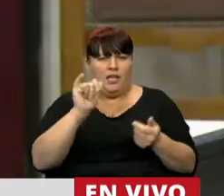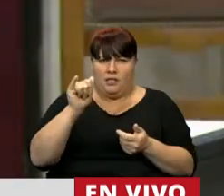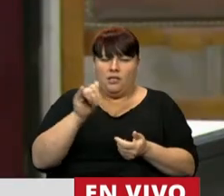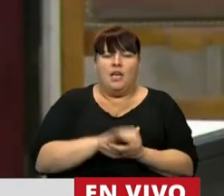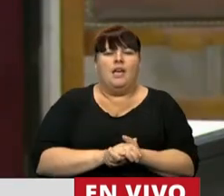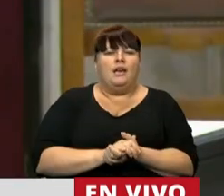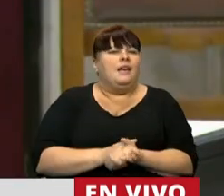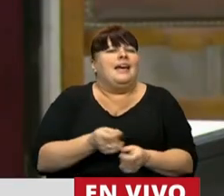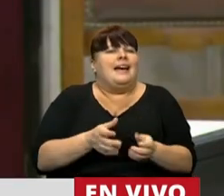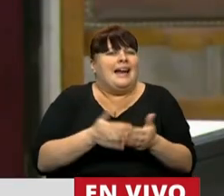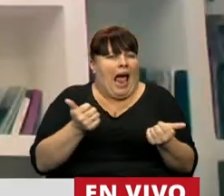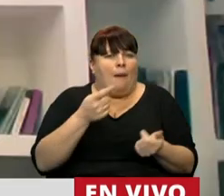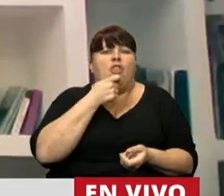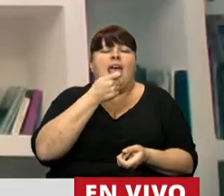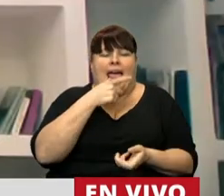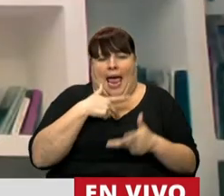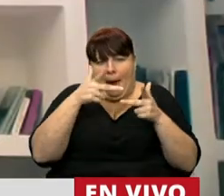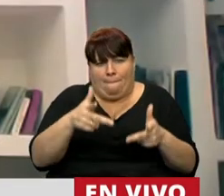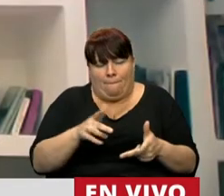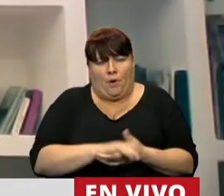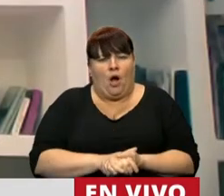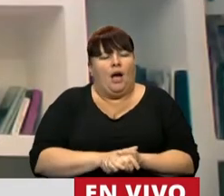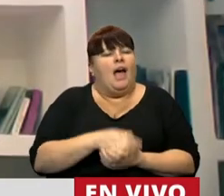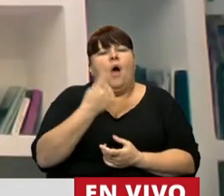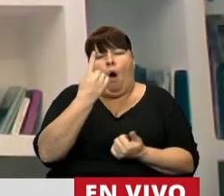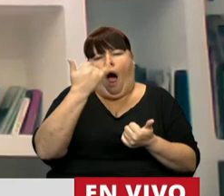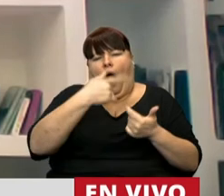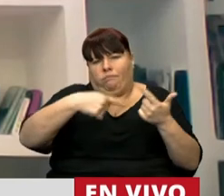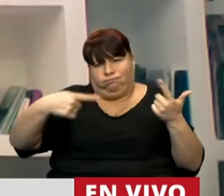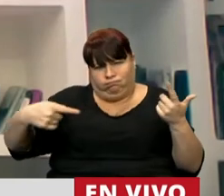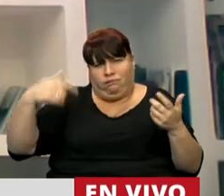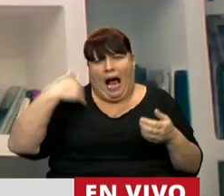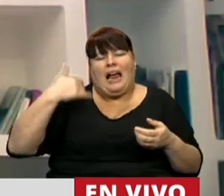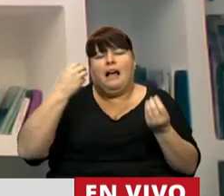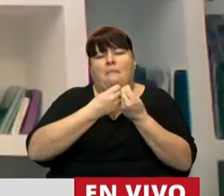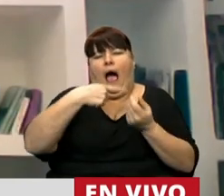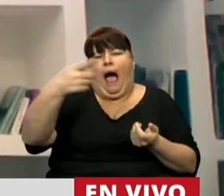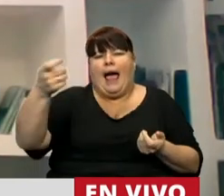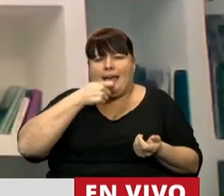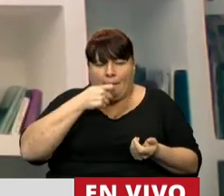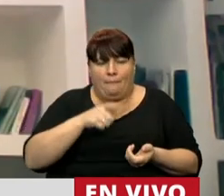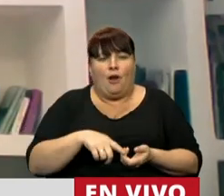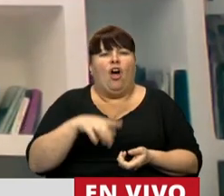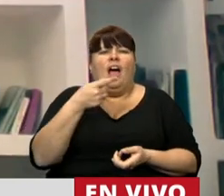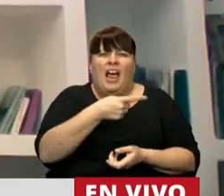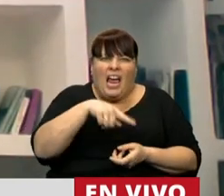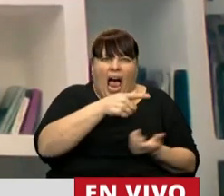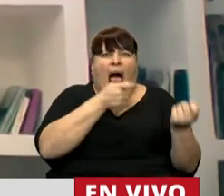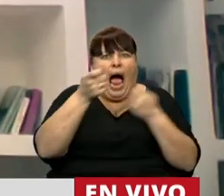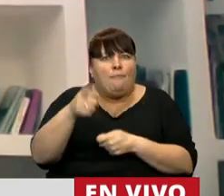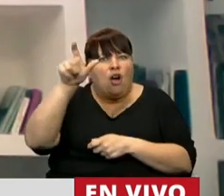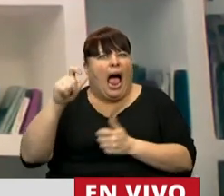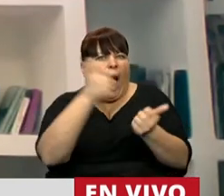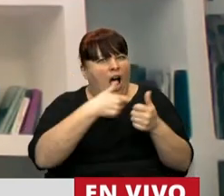inmediatamente, como ejemplo se lo digo, y que debe ser uno de tantos que pasan en nuestro país, reaccionan apoyando al